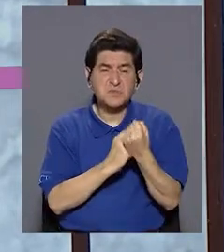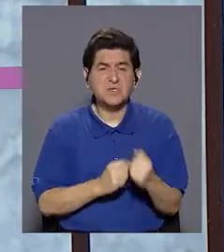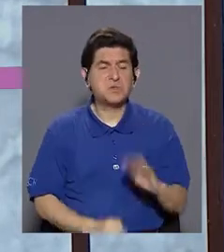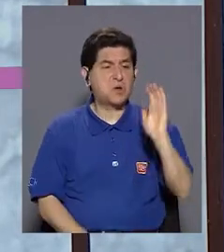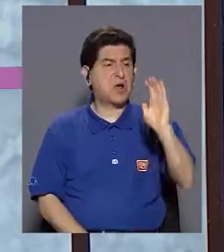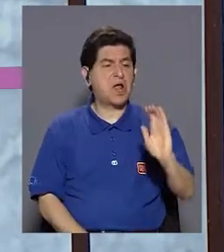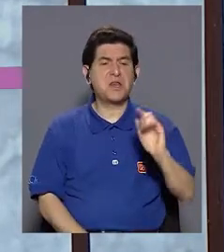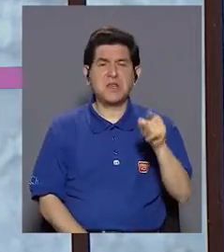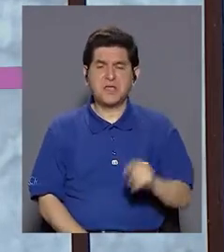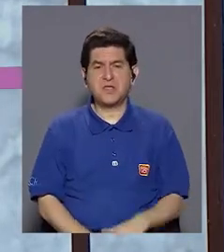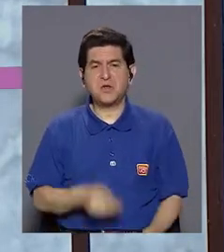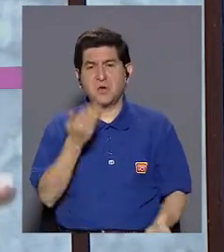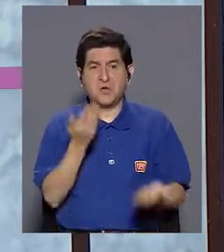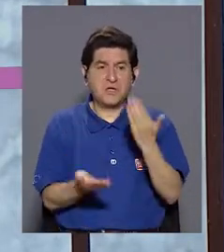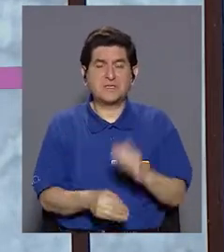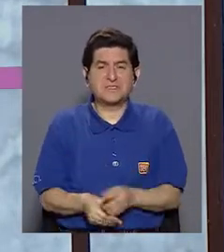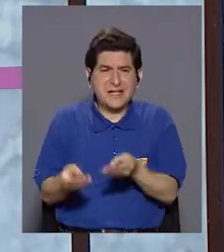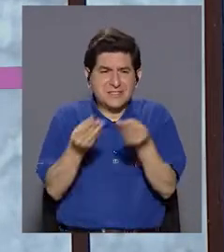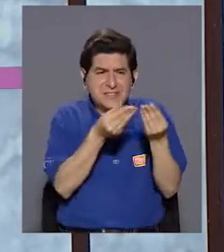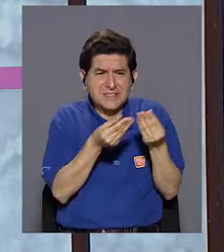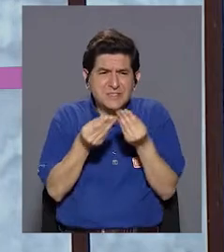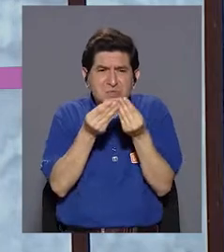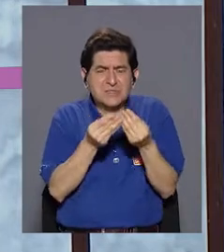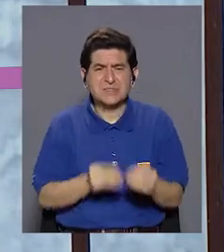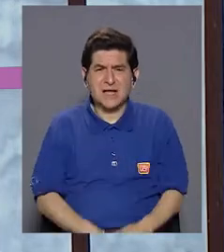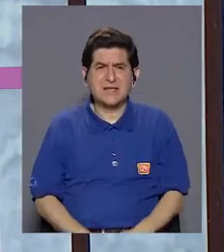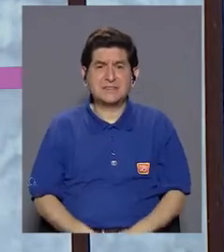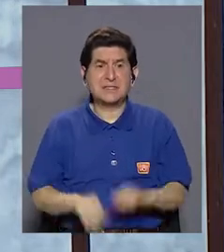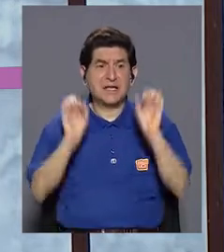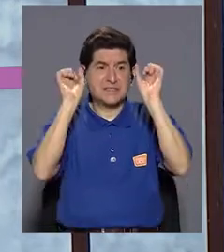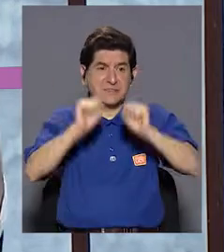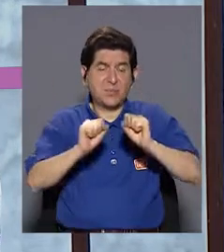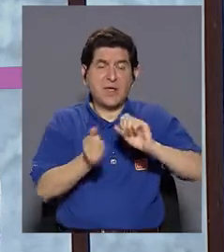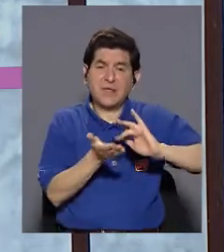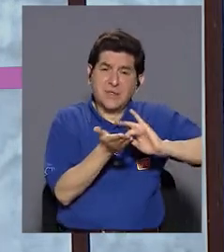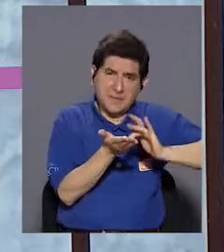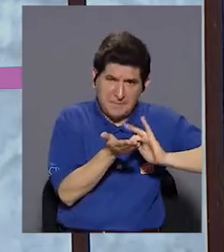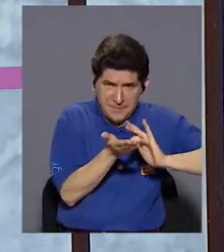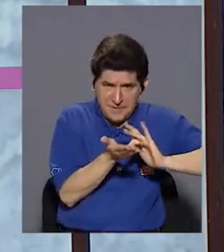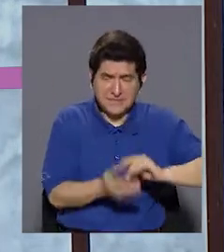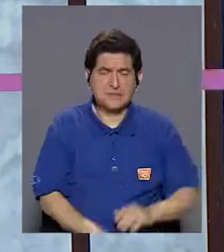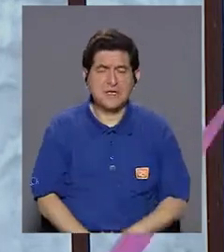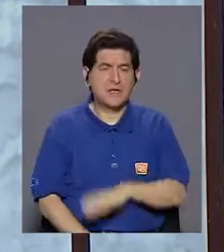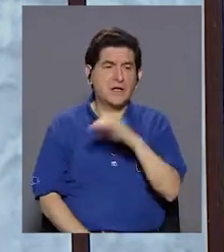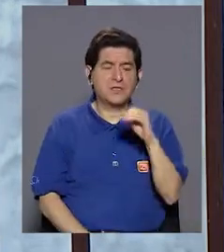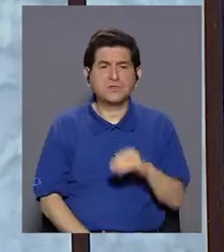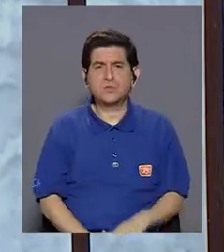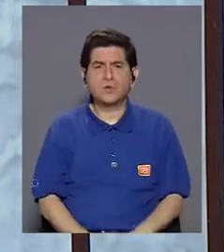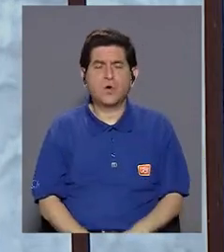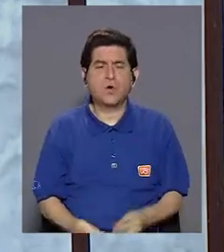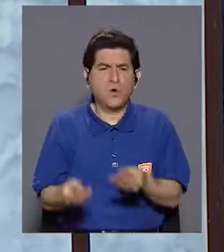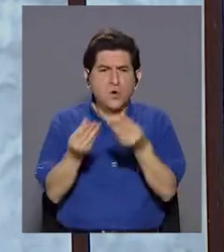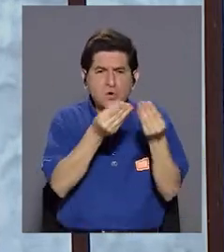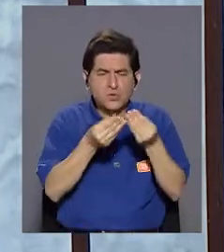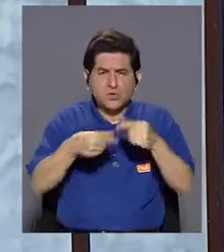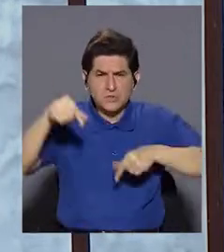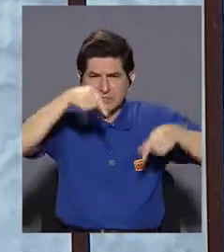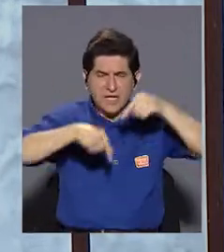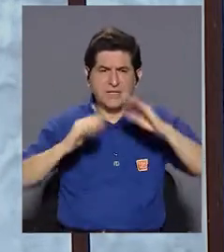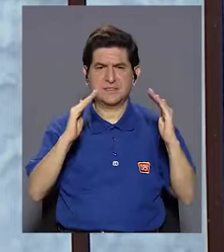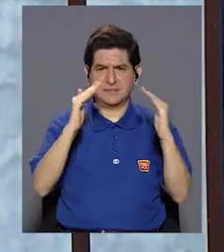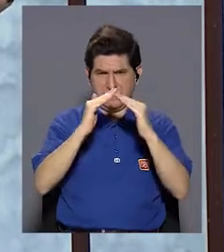el niño se ha expuesto a sustancias, principalmente, ¿qué? De medicamentos, sustancias químicas en el hogar.